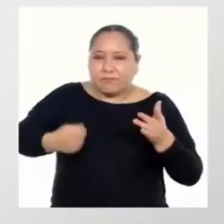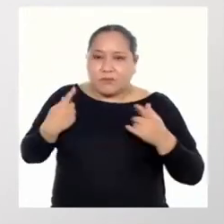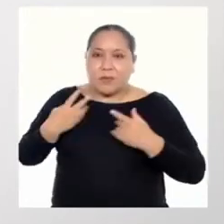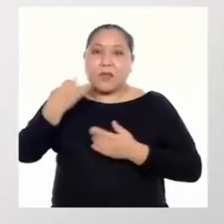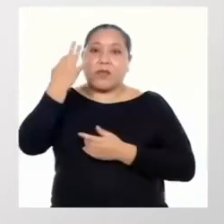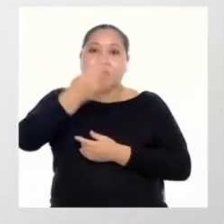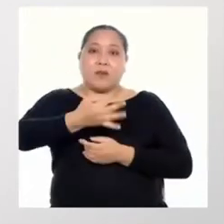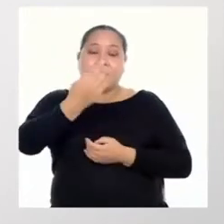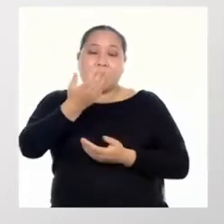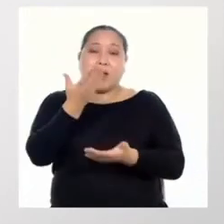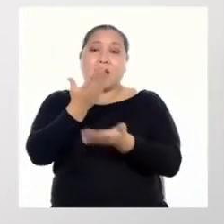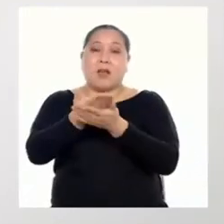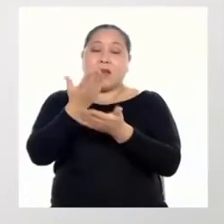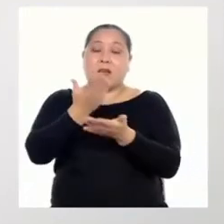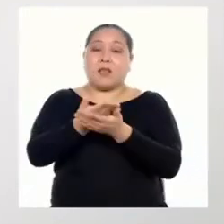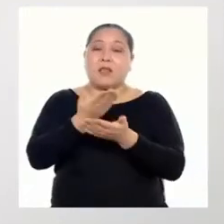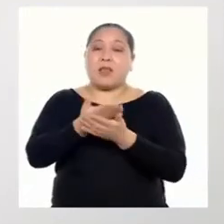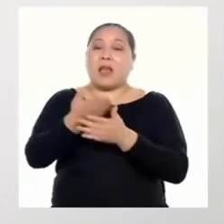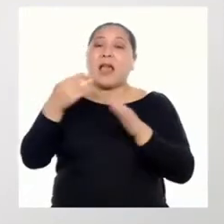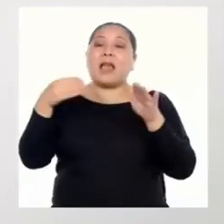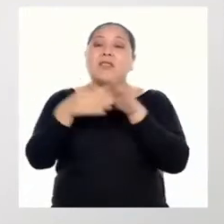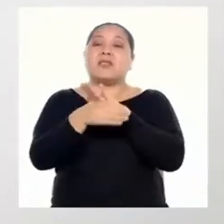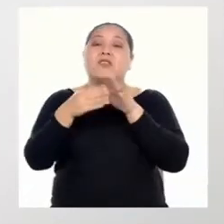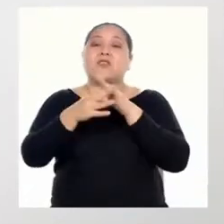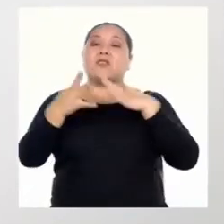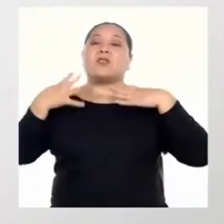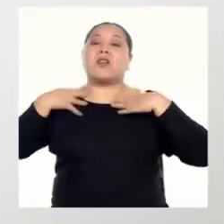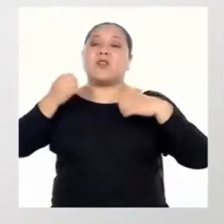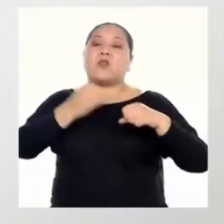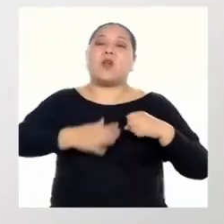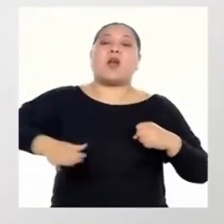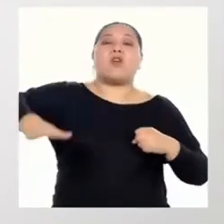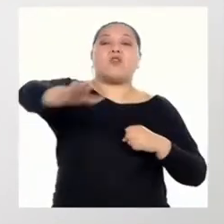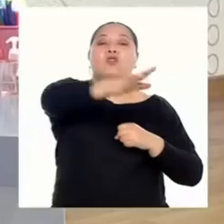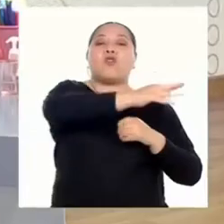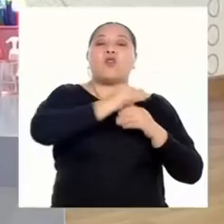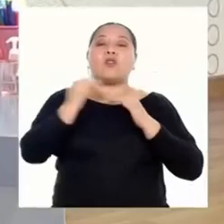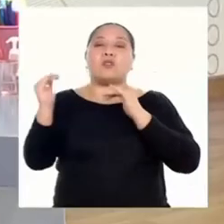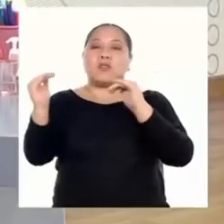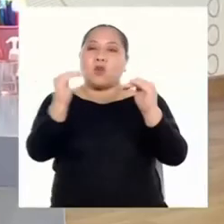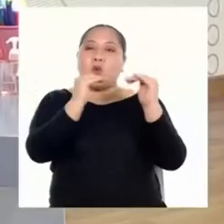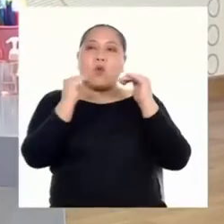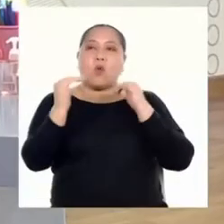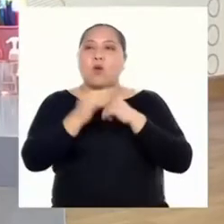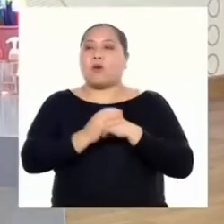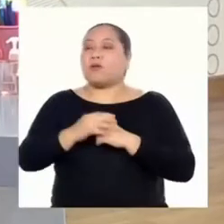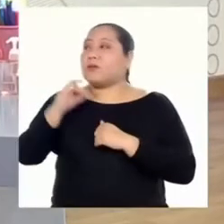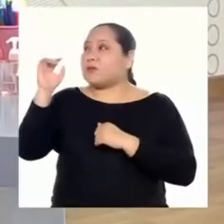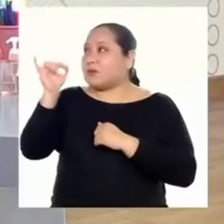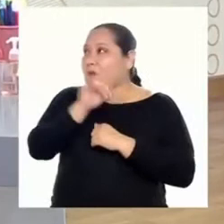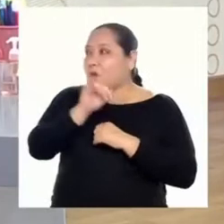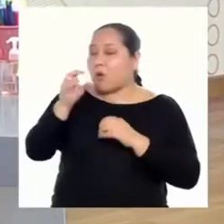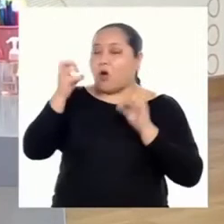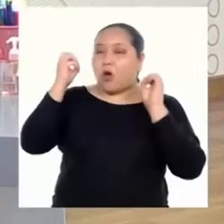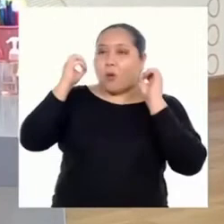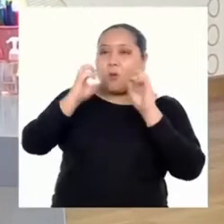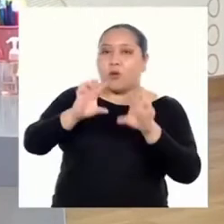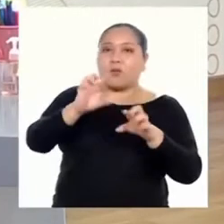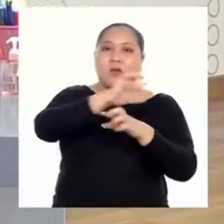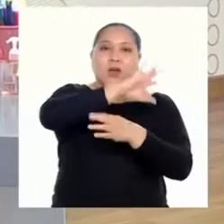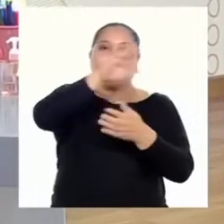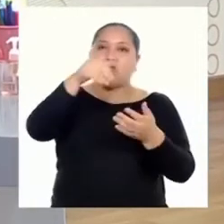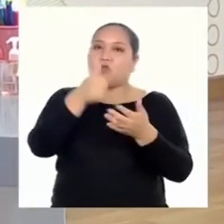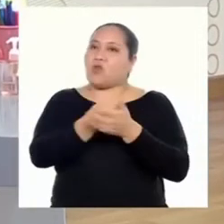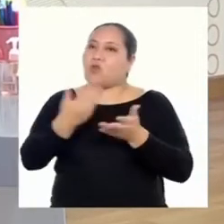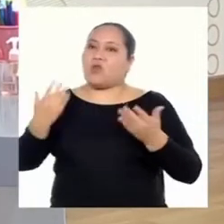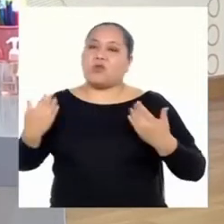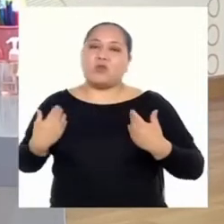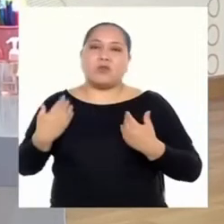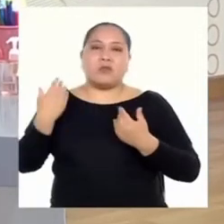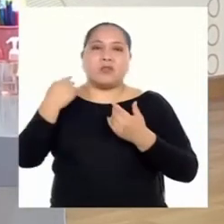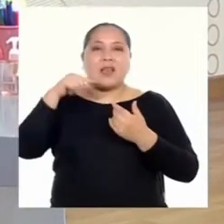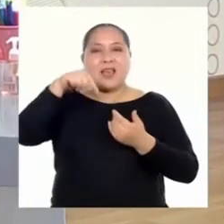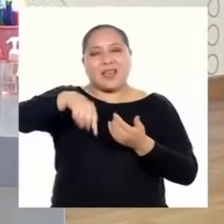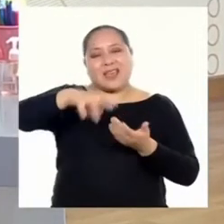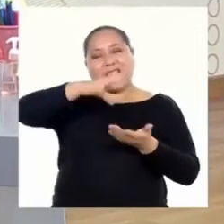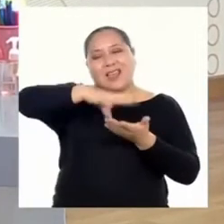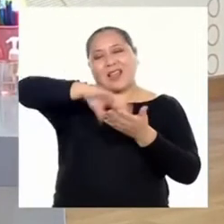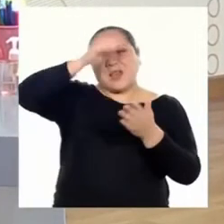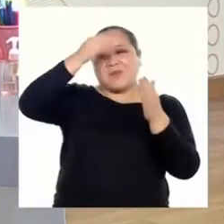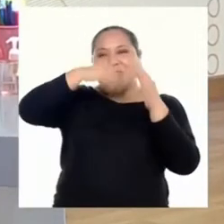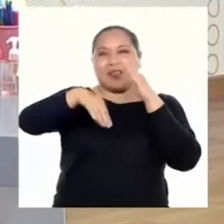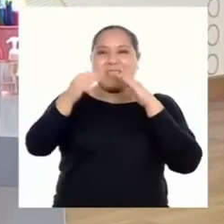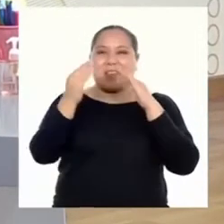para poder asegurar el mismo acceso de salud a todas y todos por igual. La misma oportunidad que tienen todos y todas en